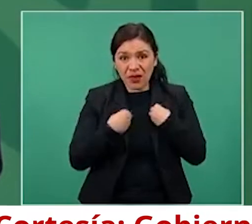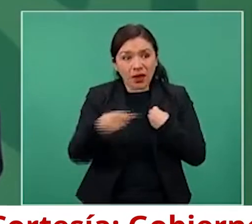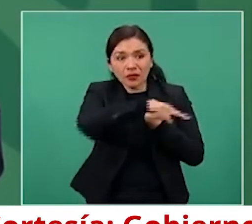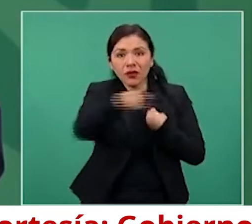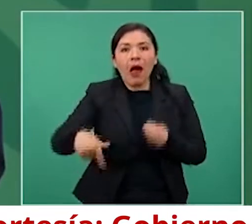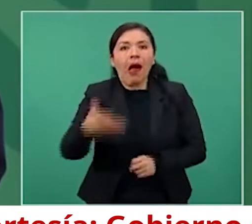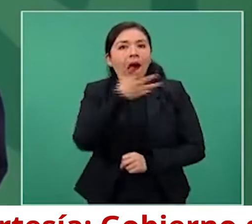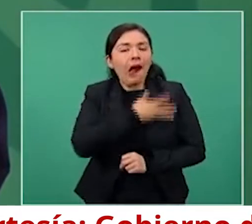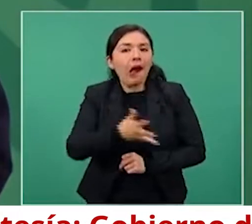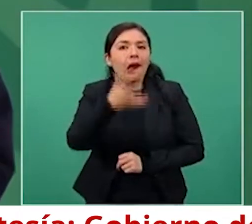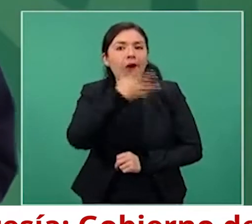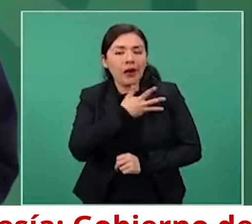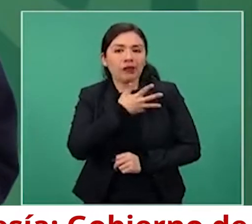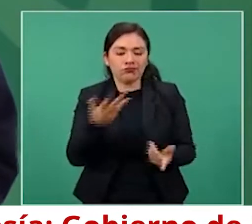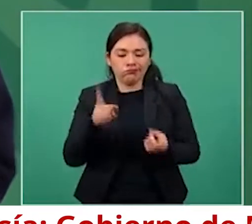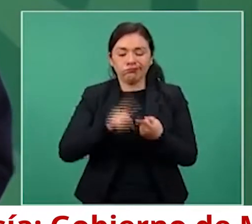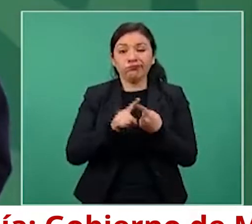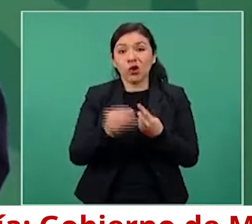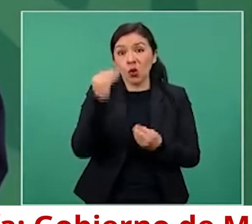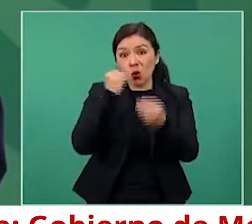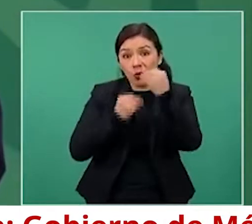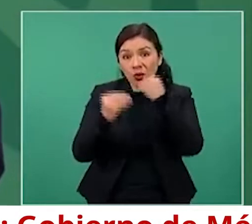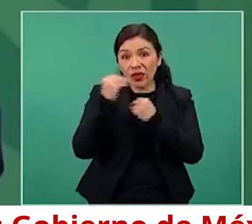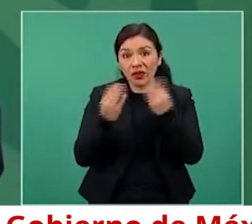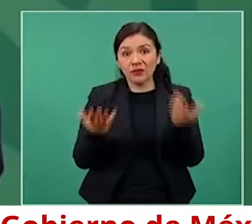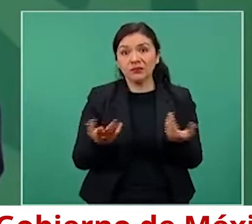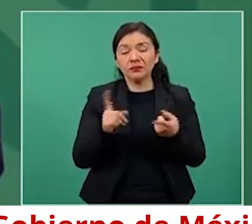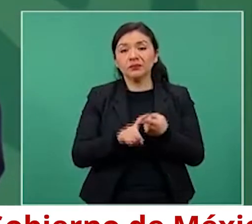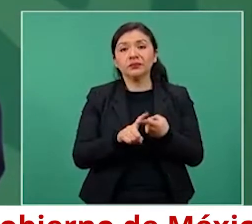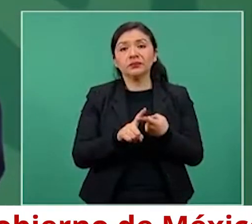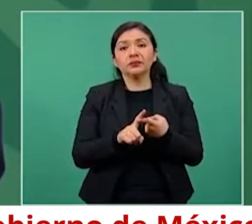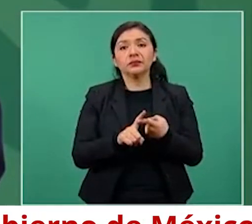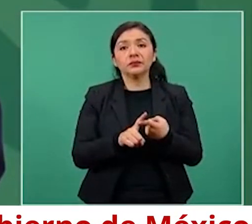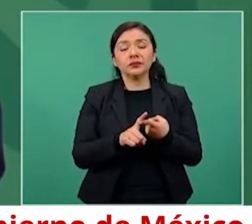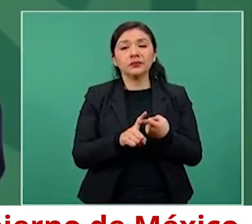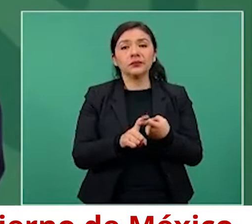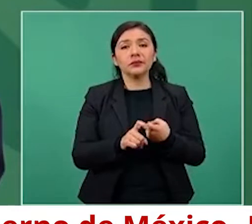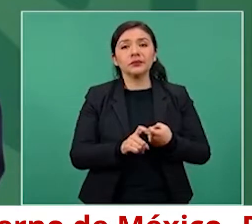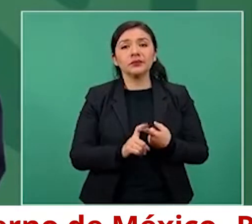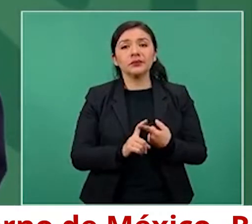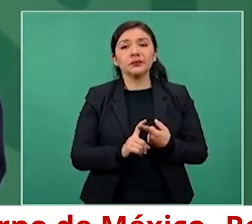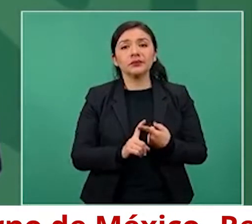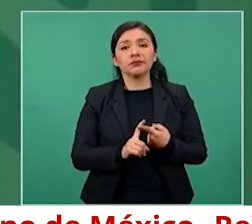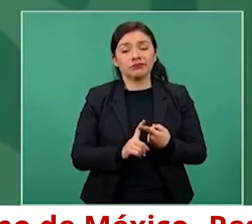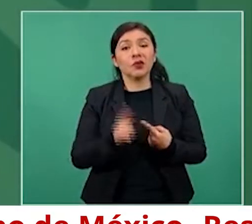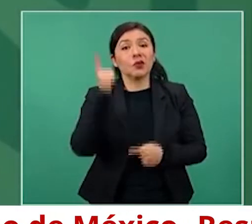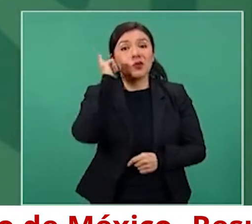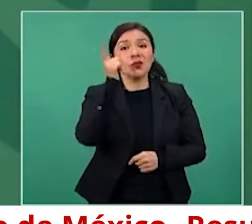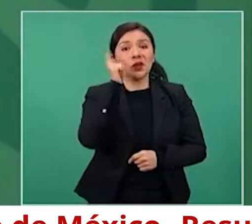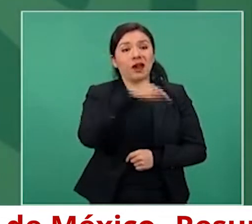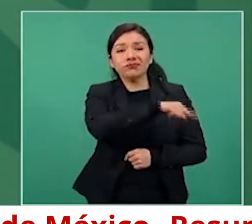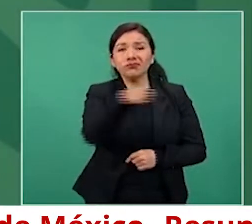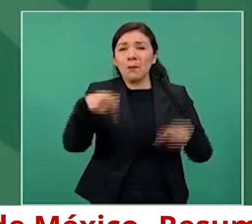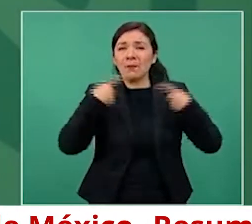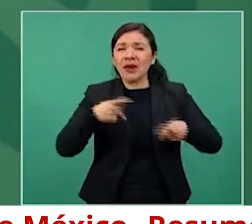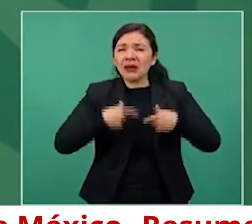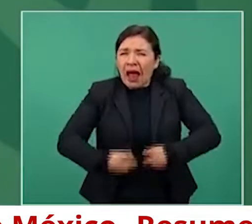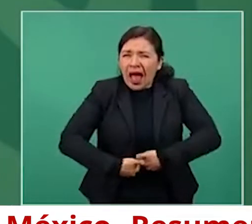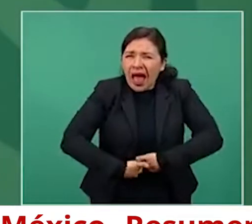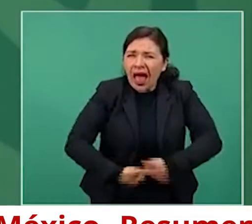la alimentación, que nadie padezca de hambre.